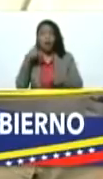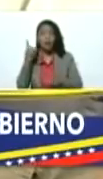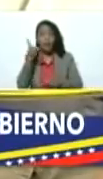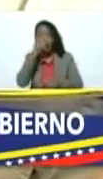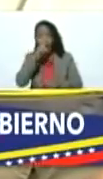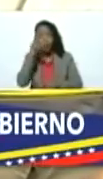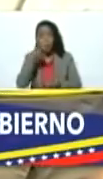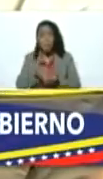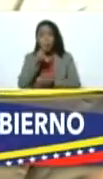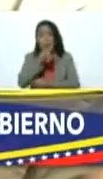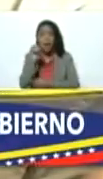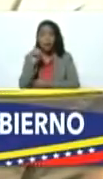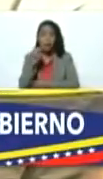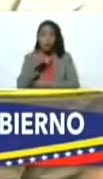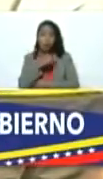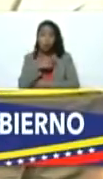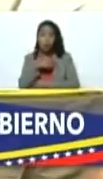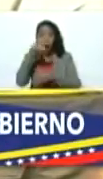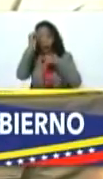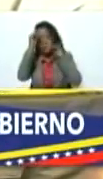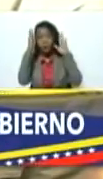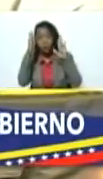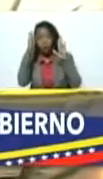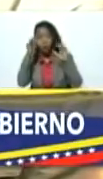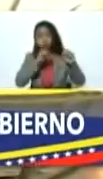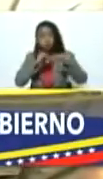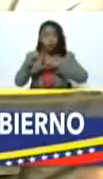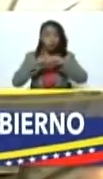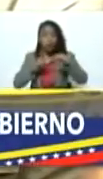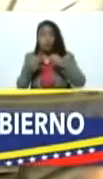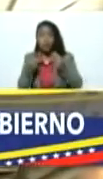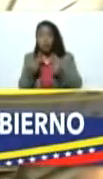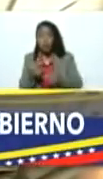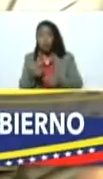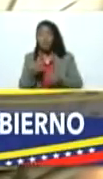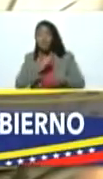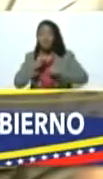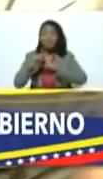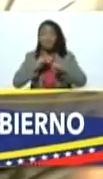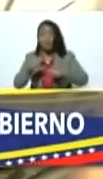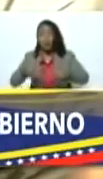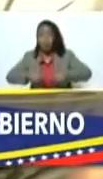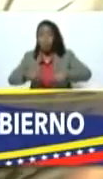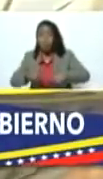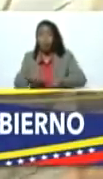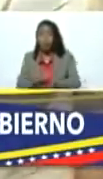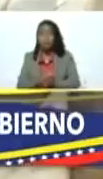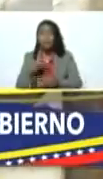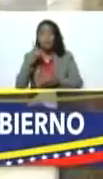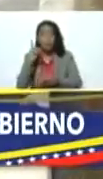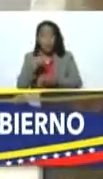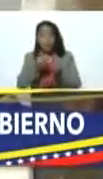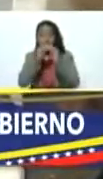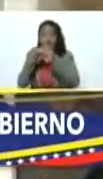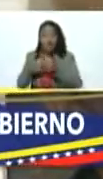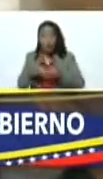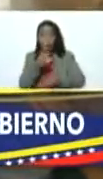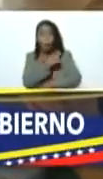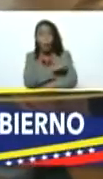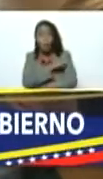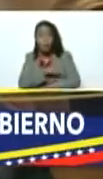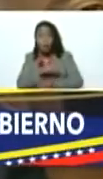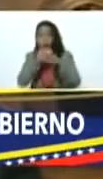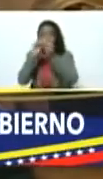del año 2020 y hemos tenido que atender con recursos extraordinarios, sino también, bueno, recuperar infraestructura vital hospitalaria